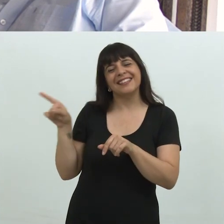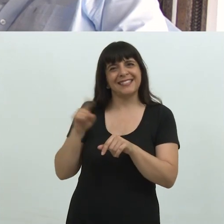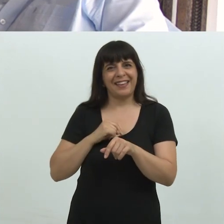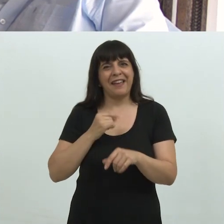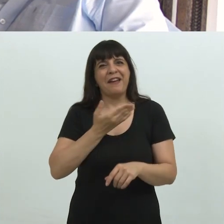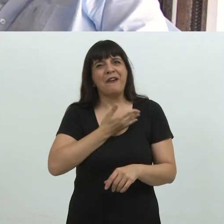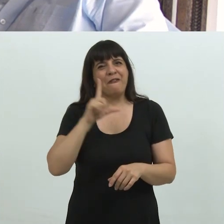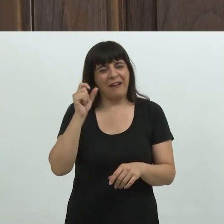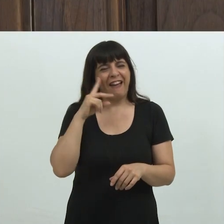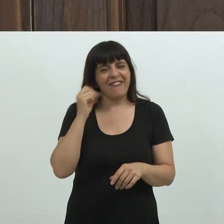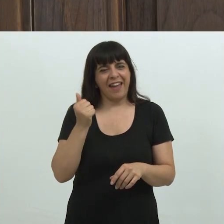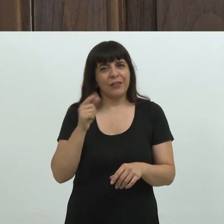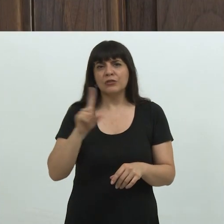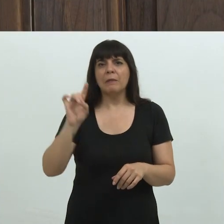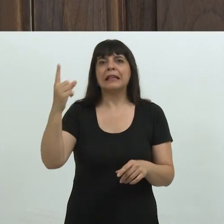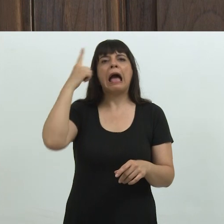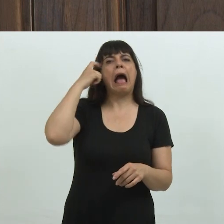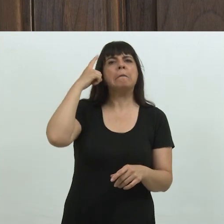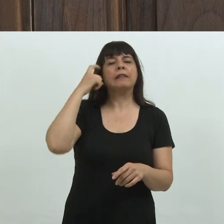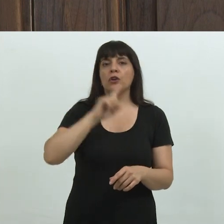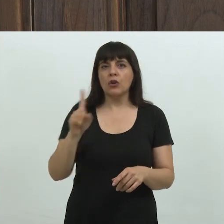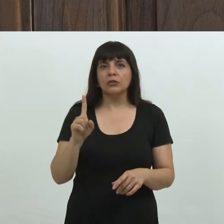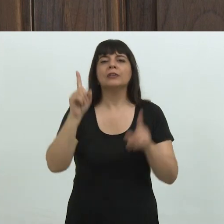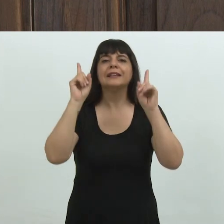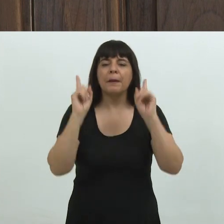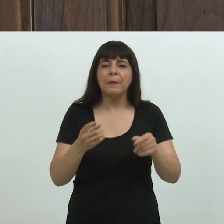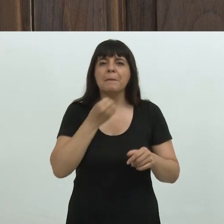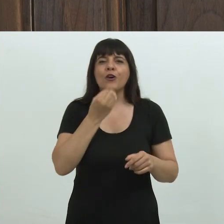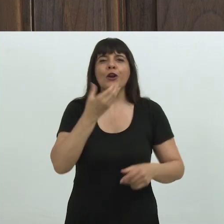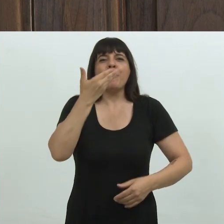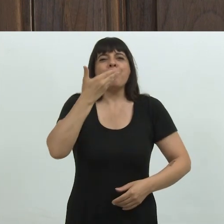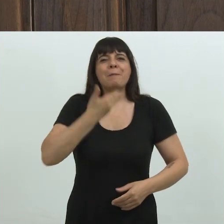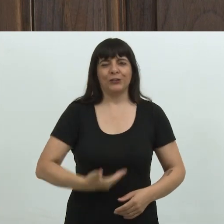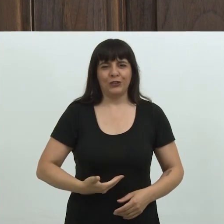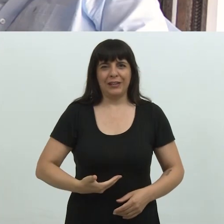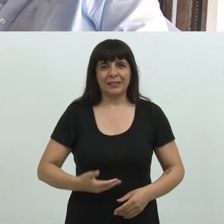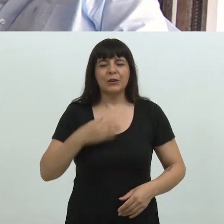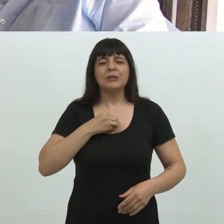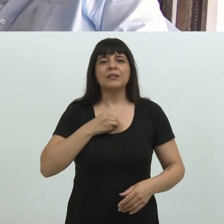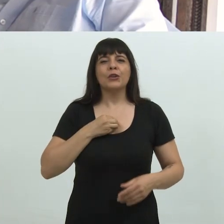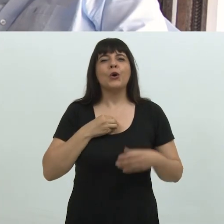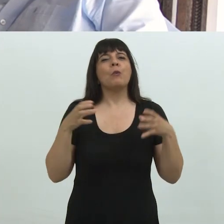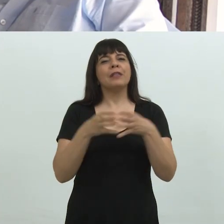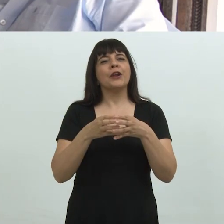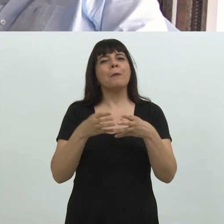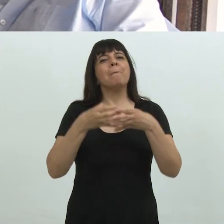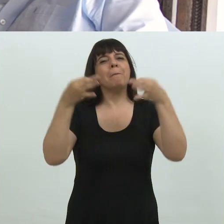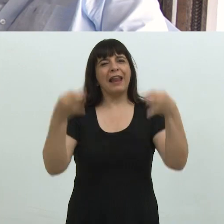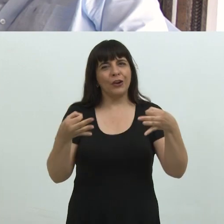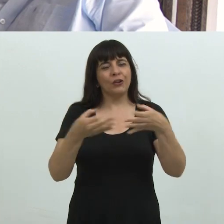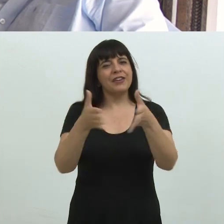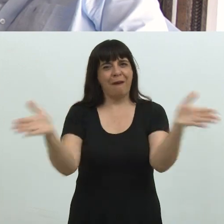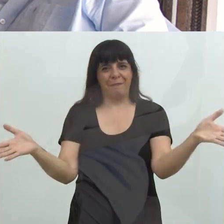como dijo Flavia, tiene que ver con adquirir conocimientos, sino con mejorarnos como personas en un sentido comunitario pleno